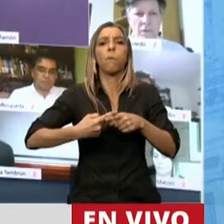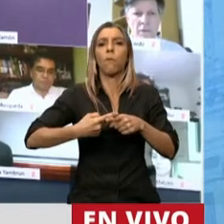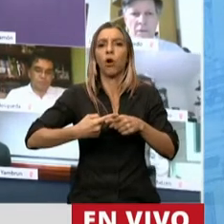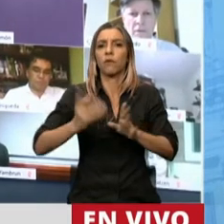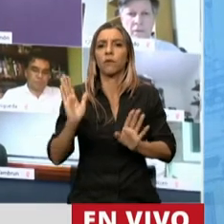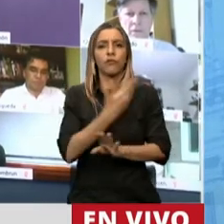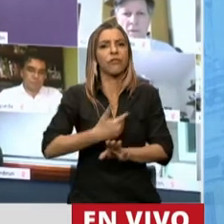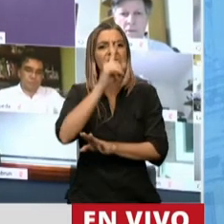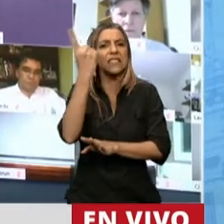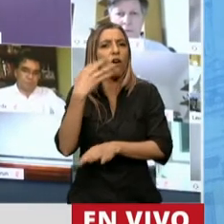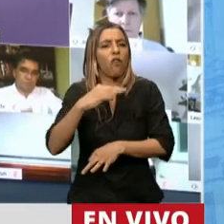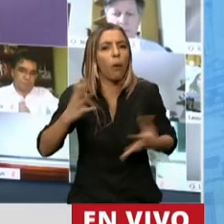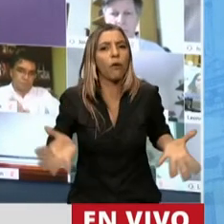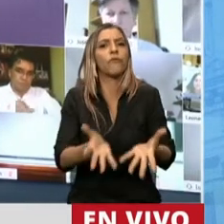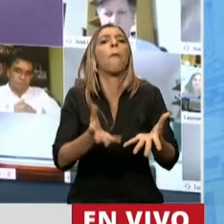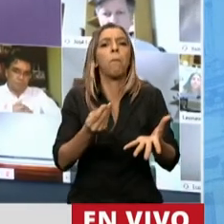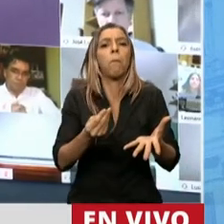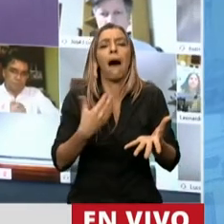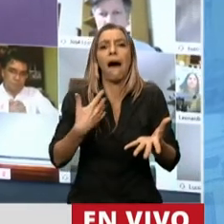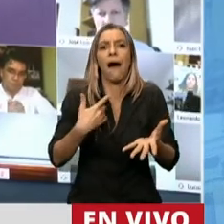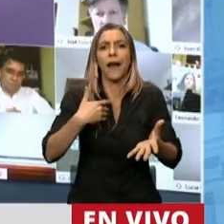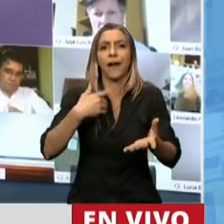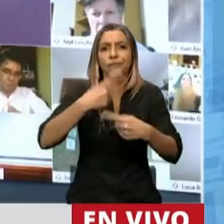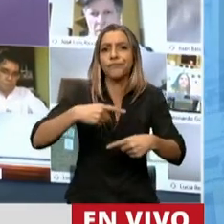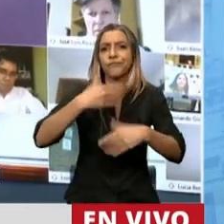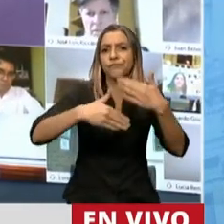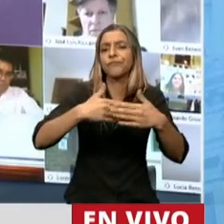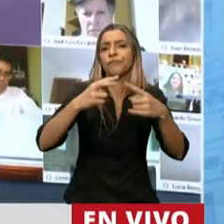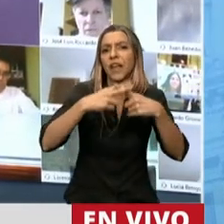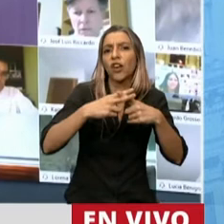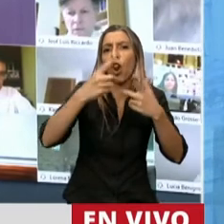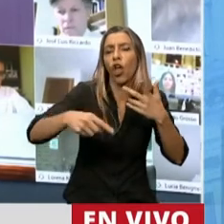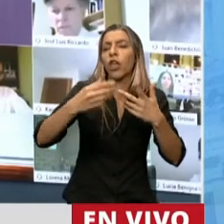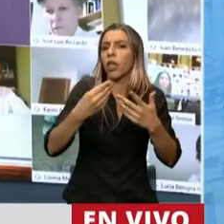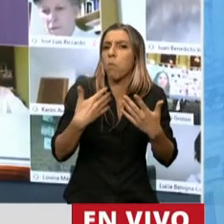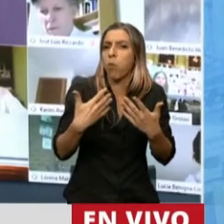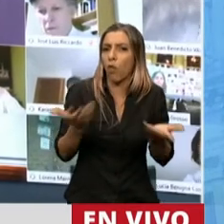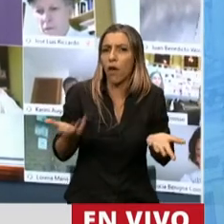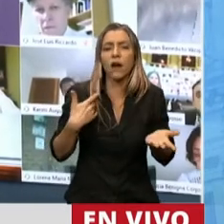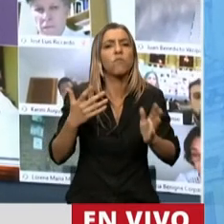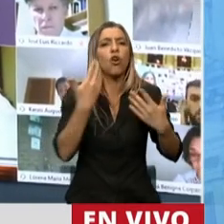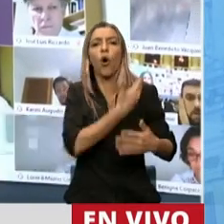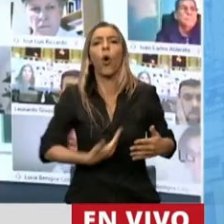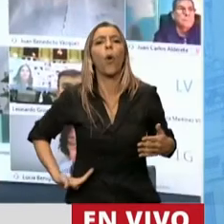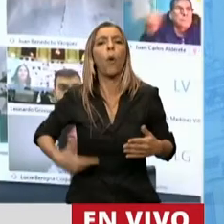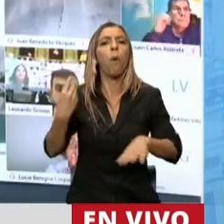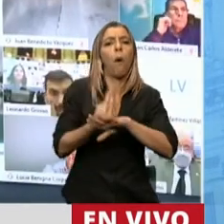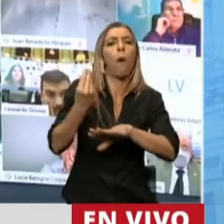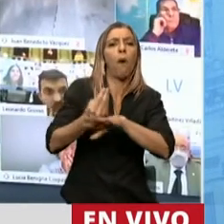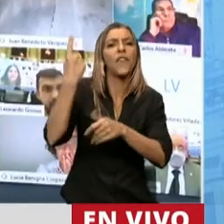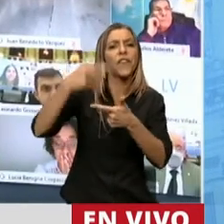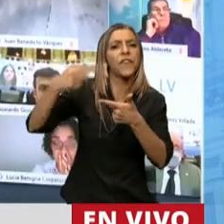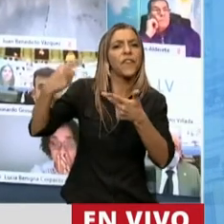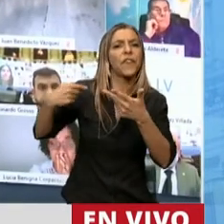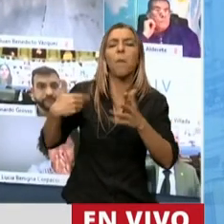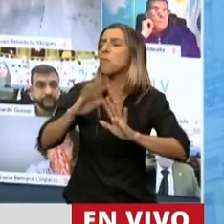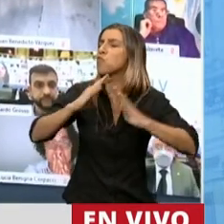y estratégica de nuestro país que trascienda a los gobiernos de turno y que además sea percibida como tal por